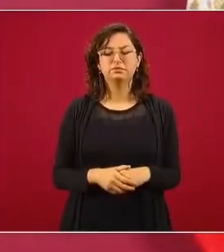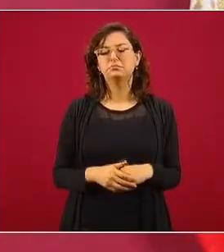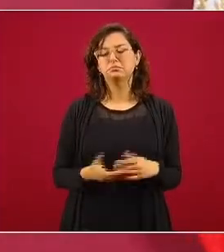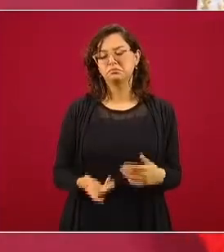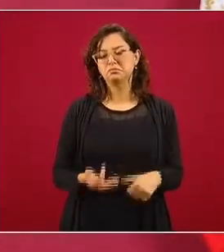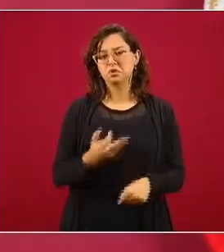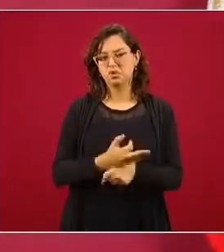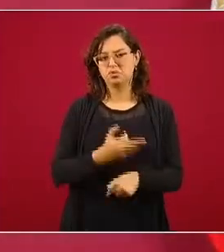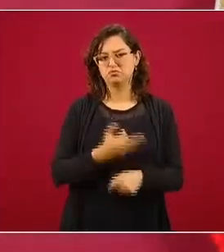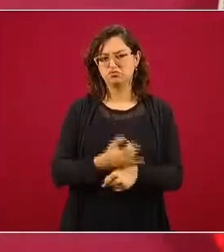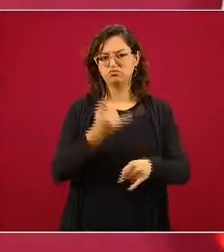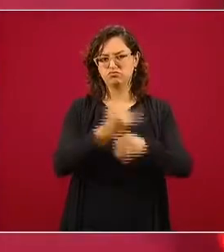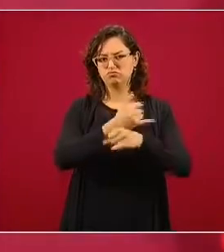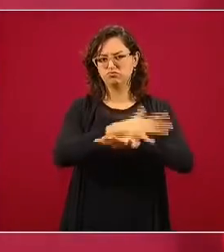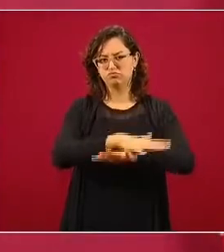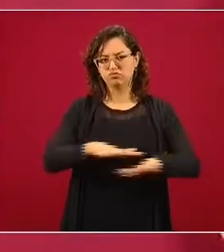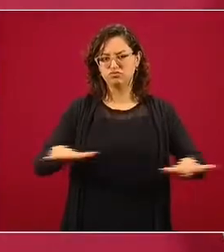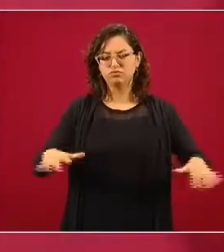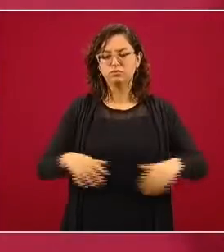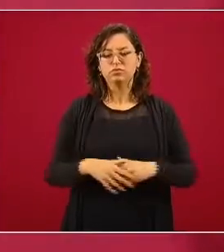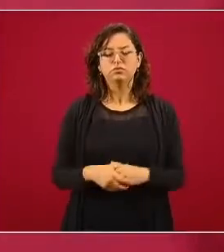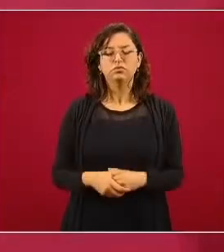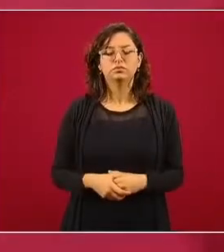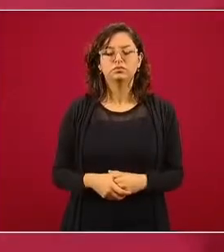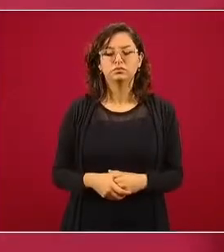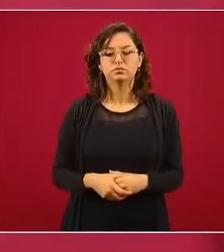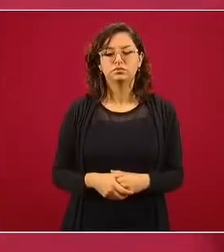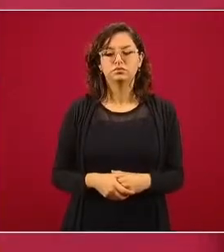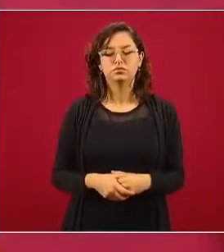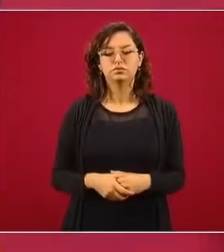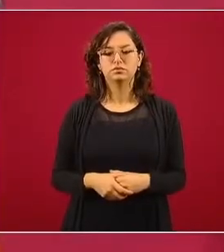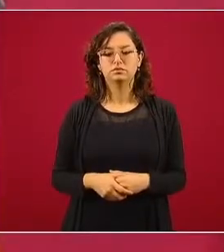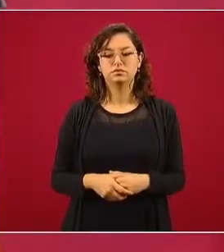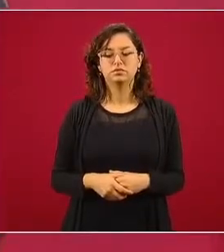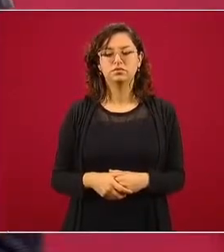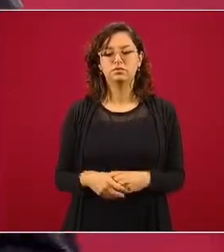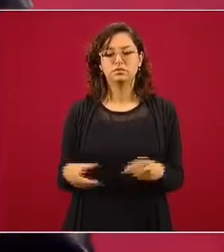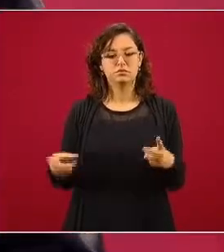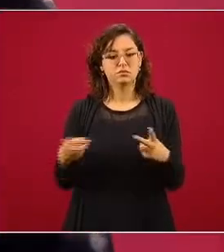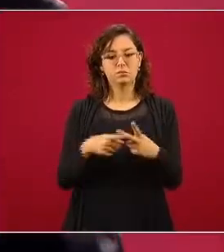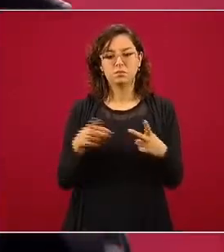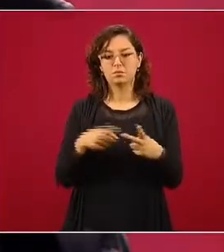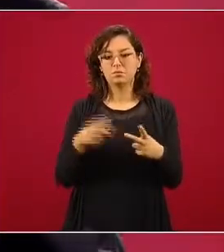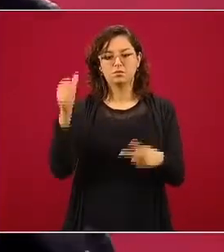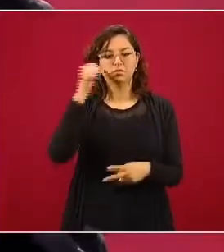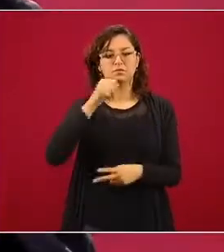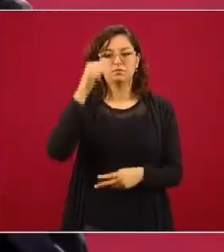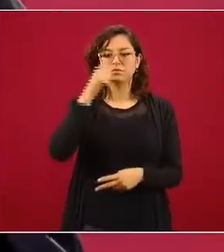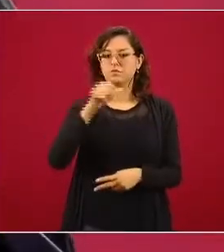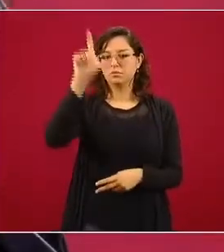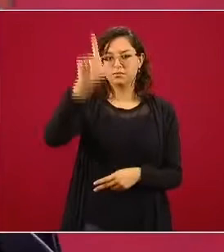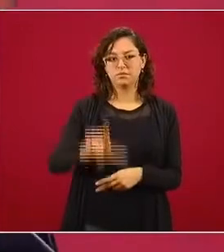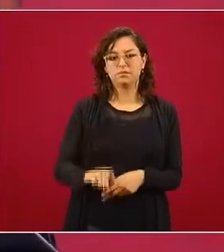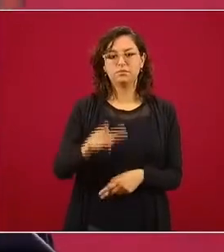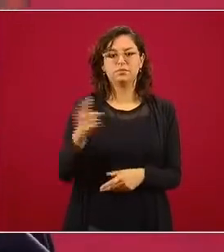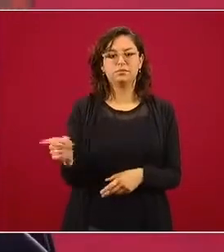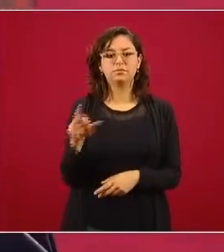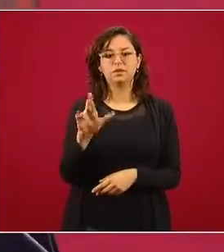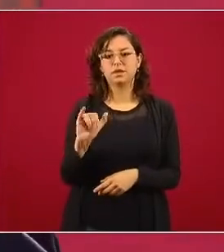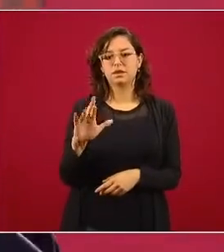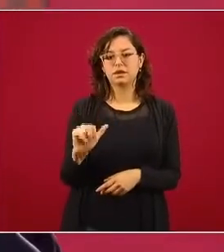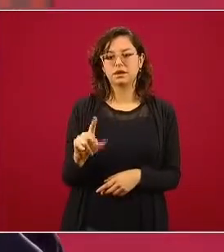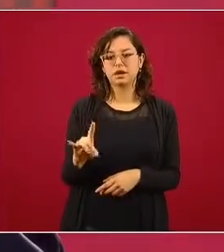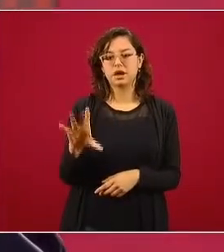el comportamiento. También, como siempre, Ricardo Seyfield va a informarnos